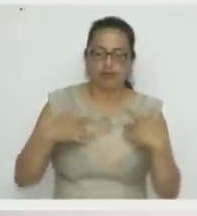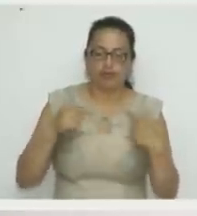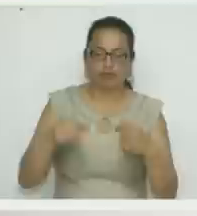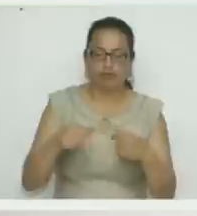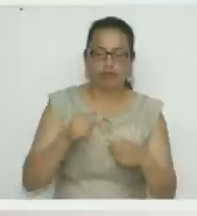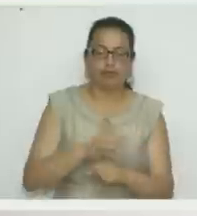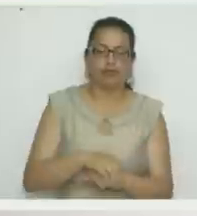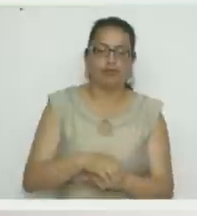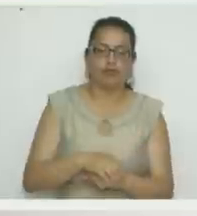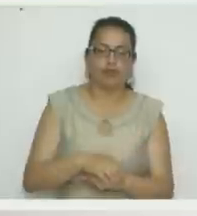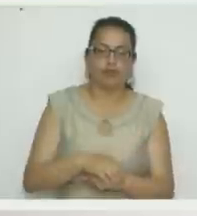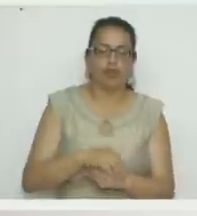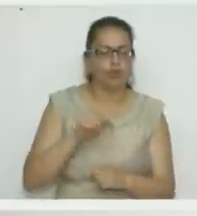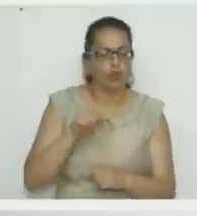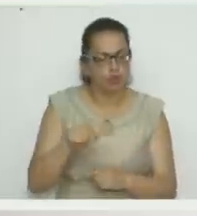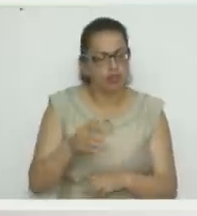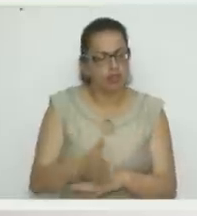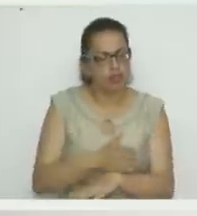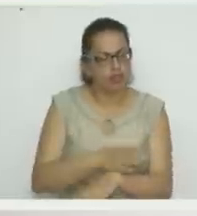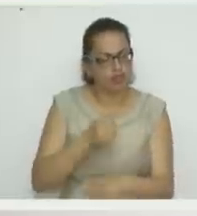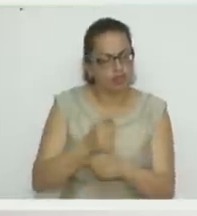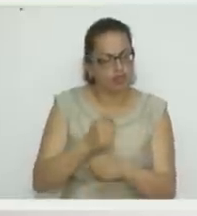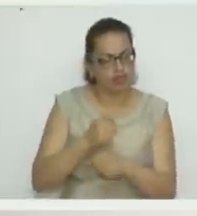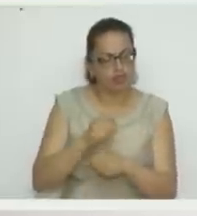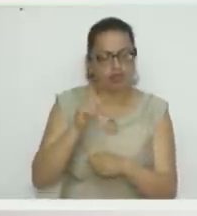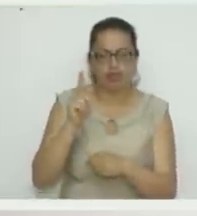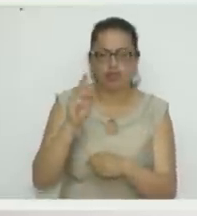Muchísimas gracias. Joana, ¿usted ha trabajado el foamy?